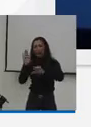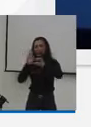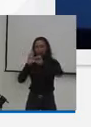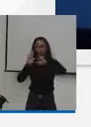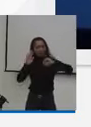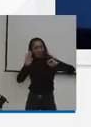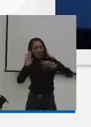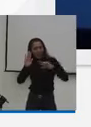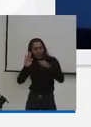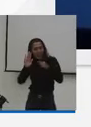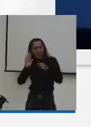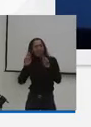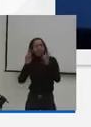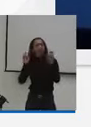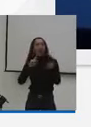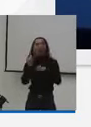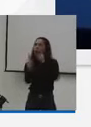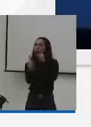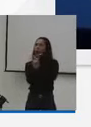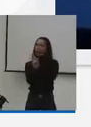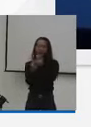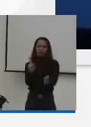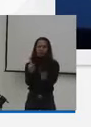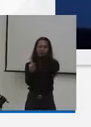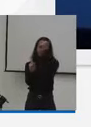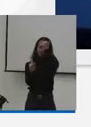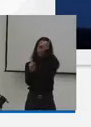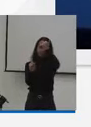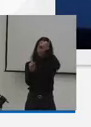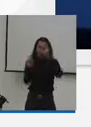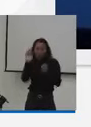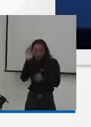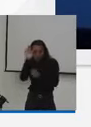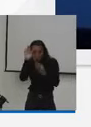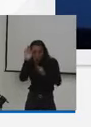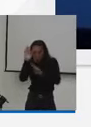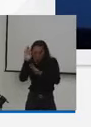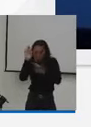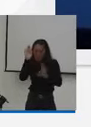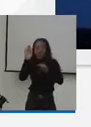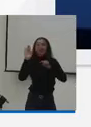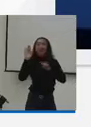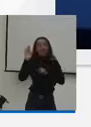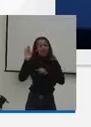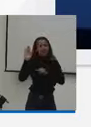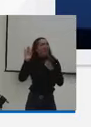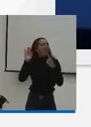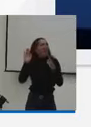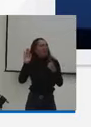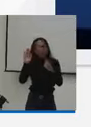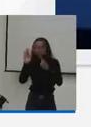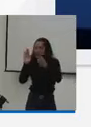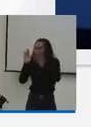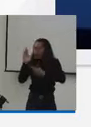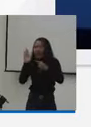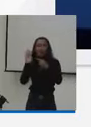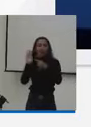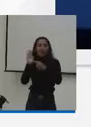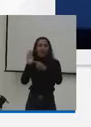habla sobre los objetivos rectores en el numeral 23 dice exactamente